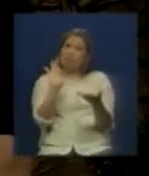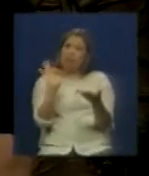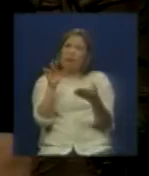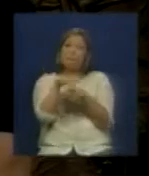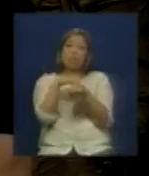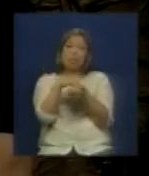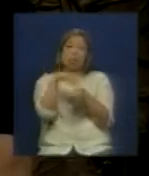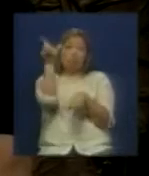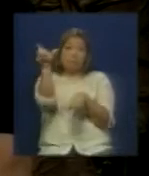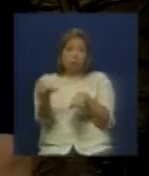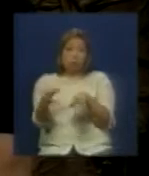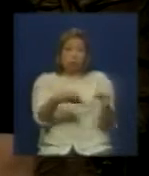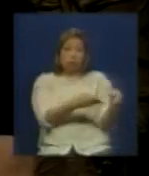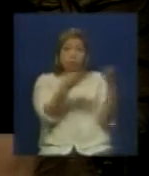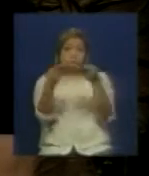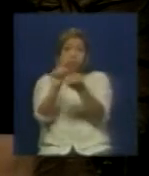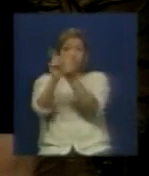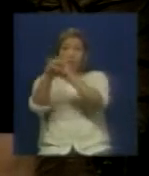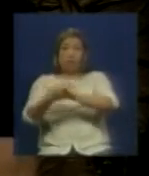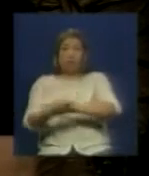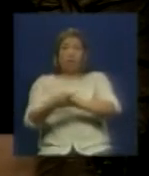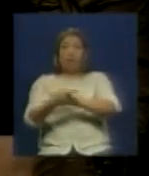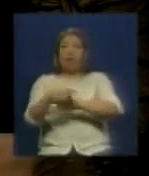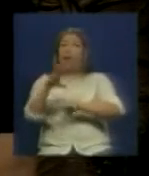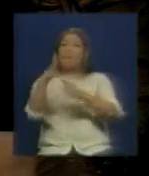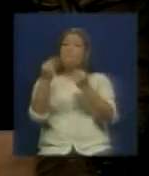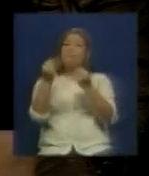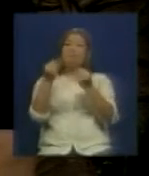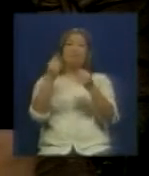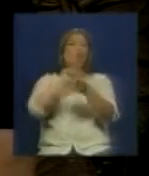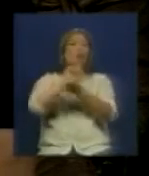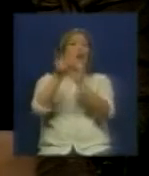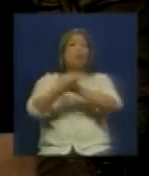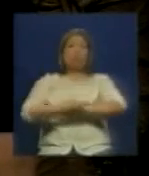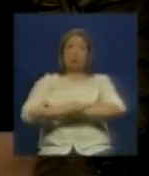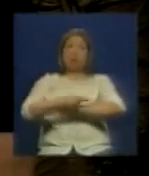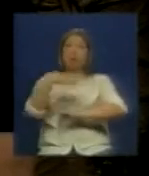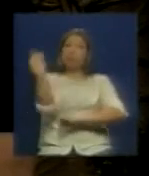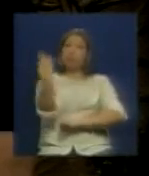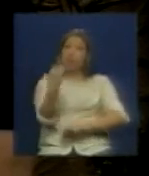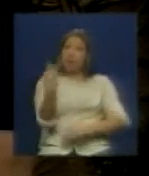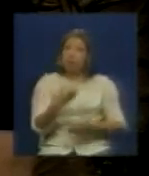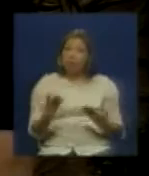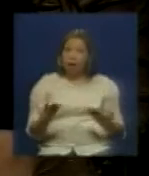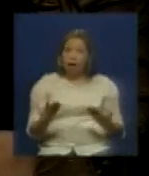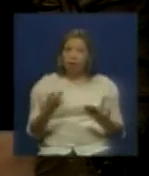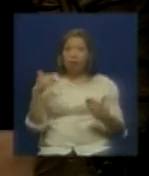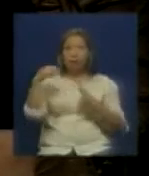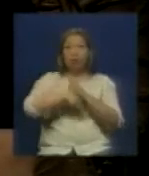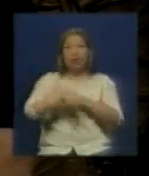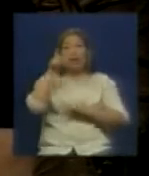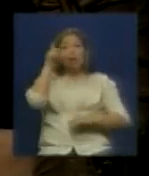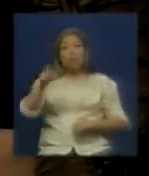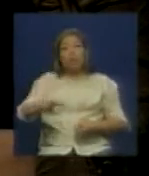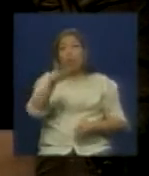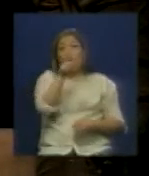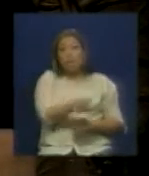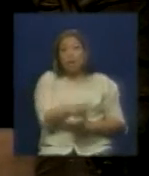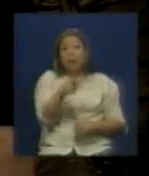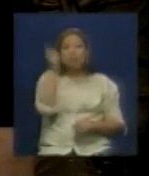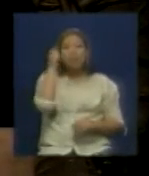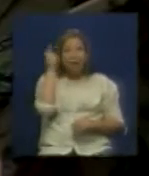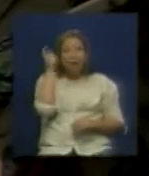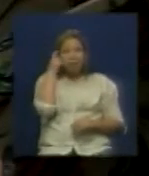compañero, nosotros creemos que allí tiene que haber cambios y tiene que ser cambios sustanciales porque el pueblo se ha dado